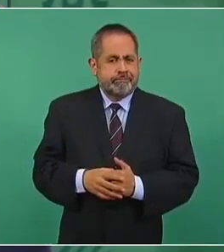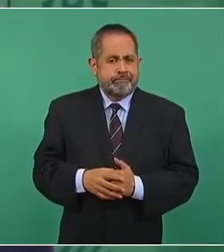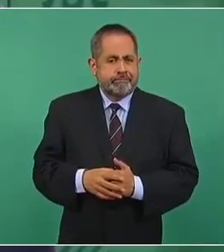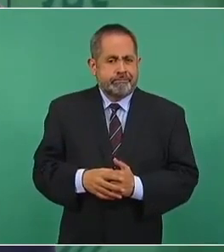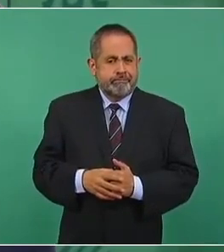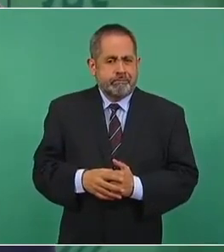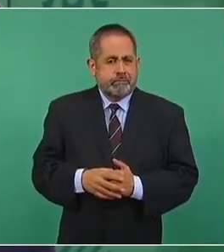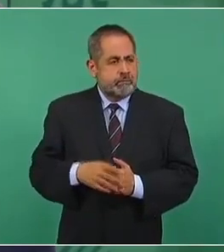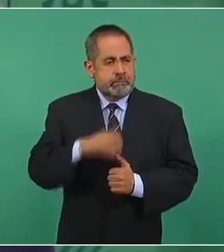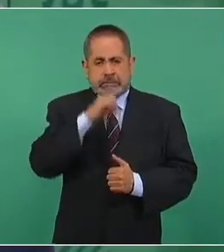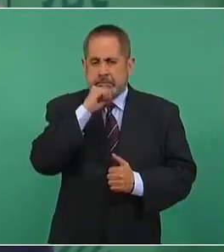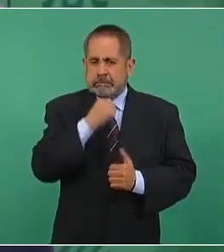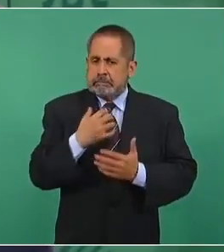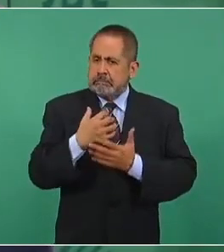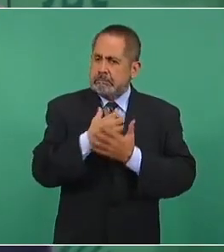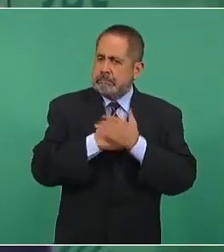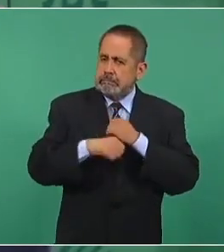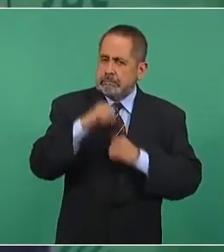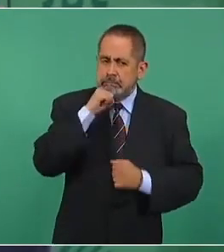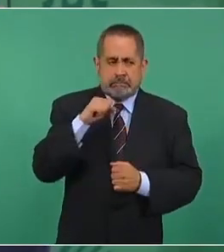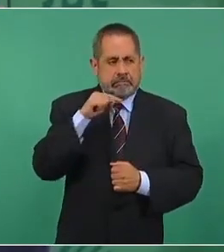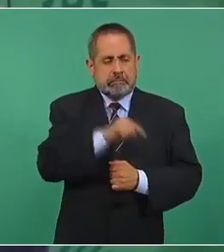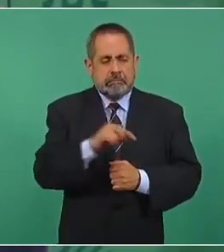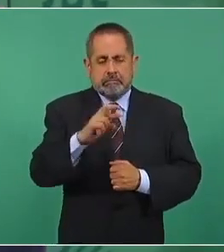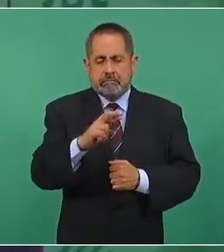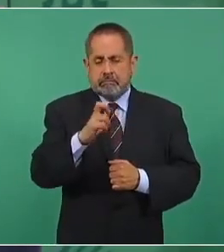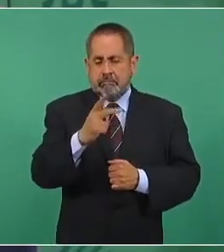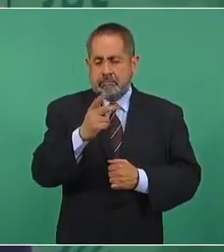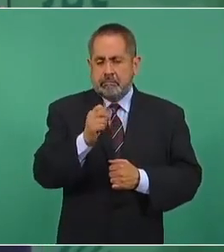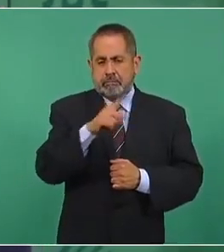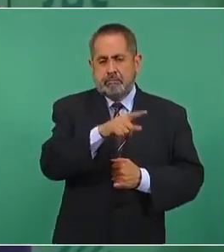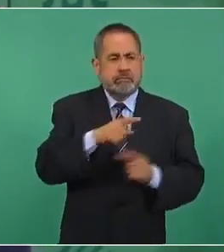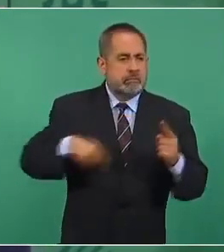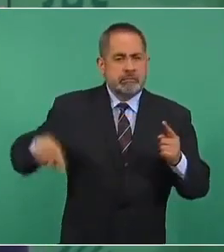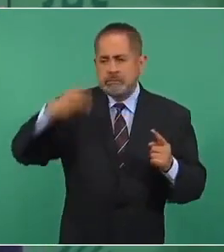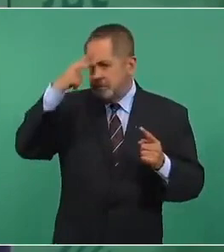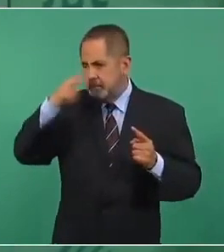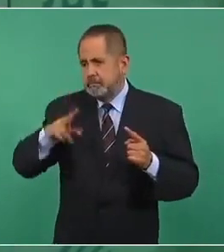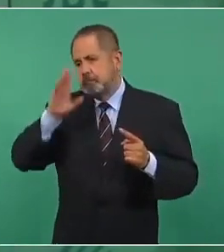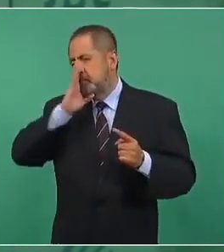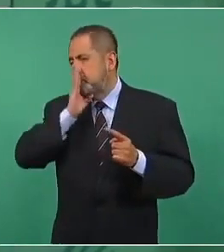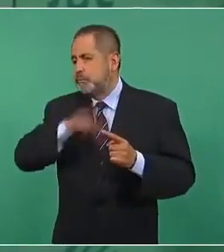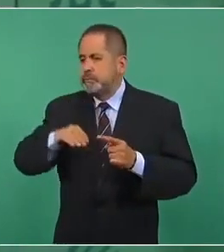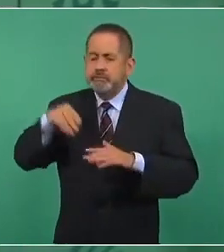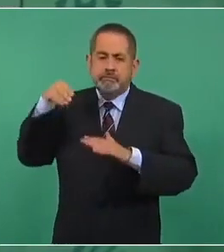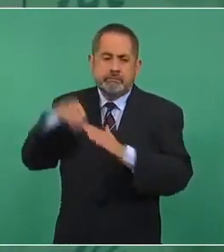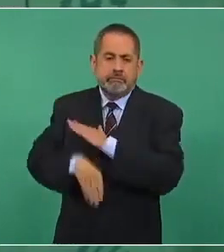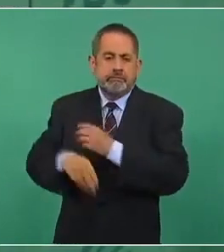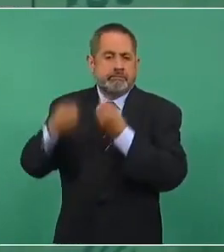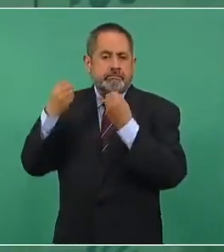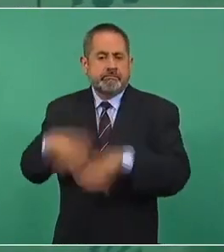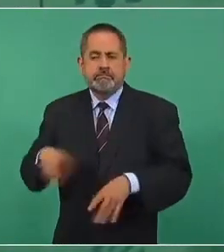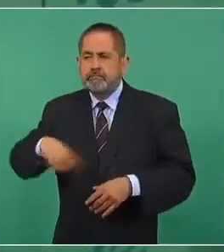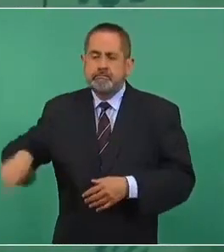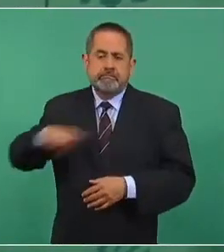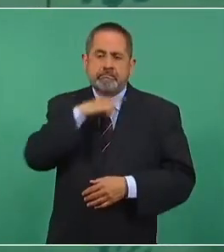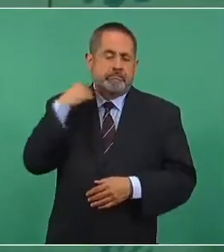Buen negocio para Repsol, mal negocio para Pemex y la Nación.